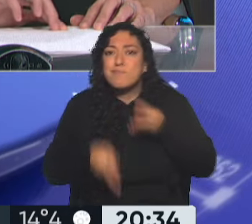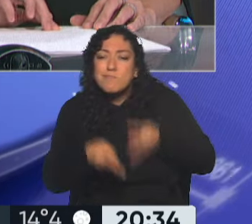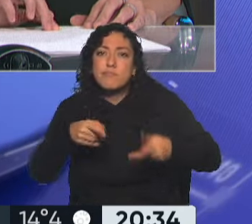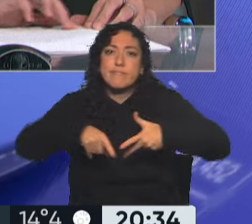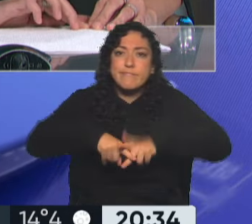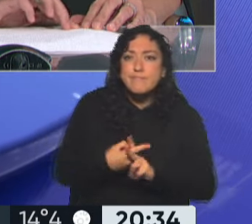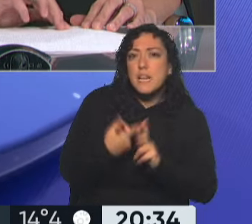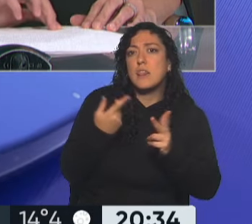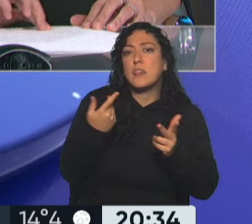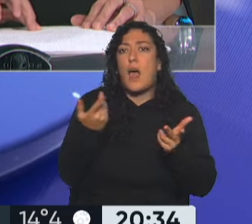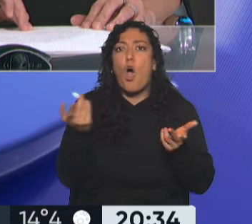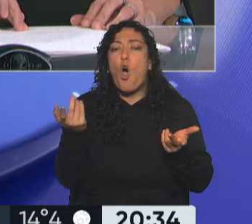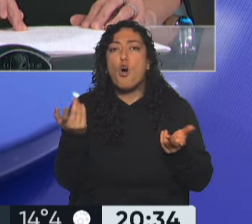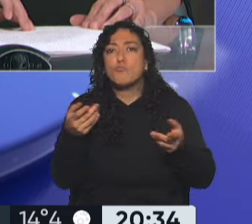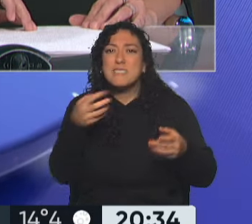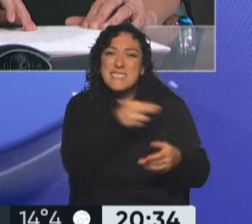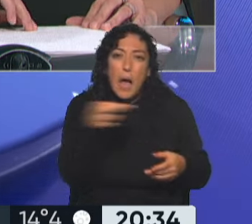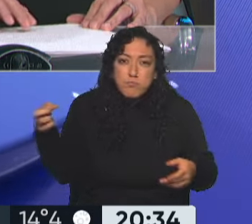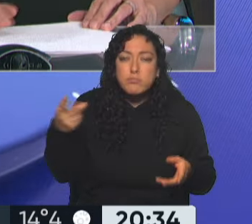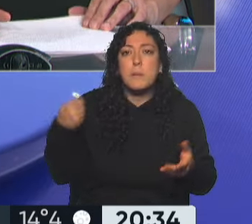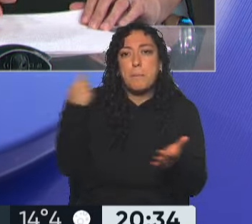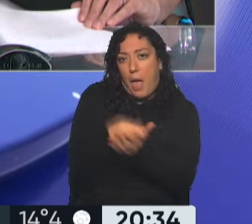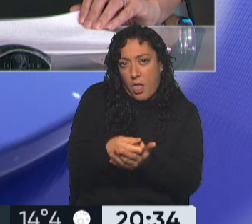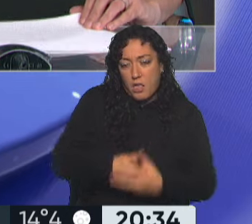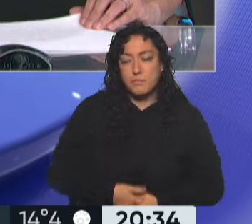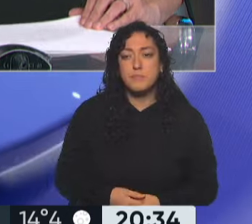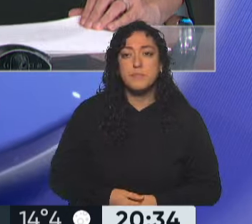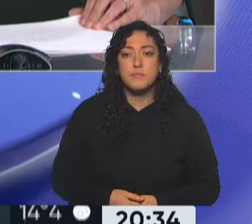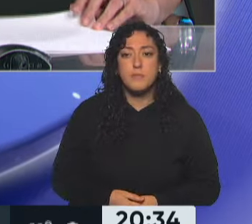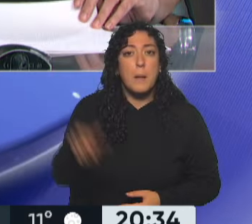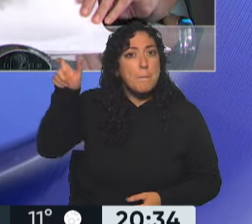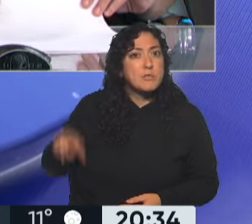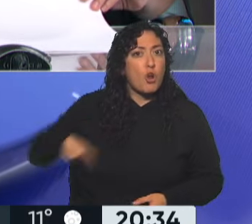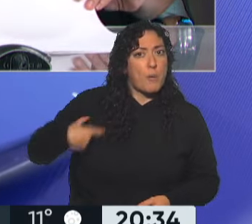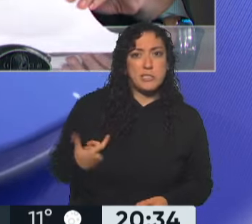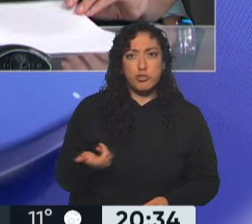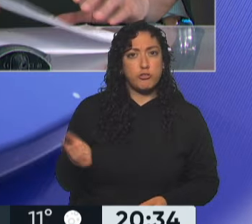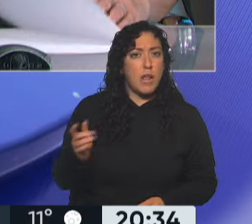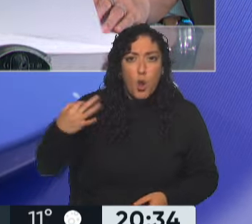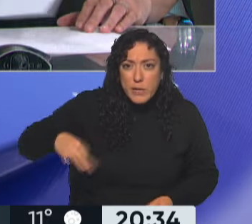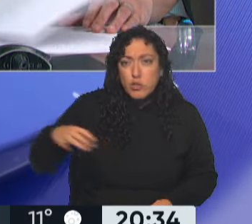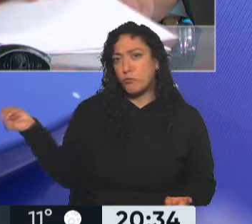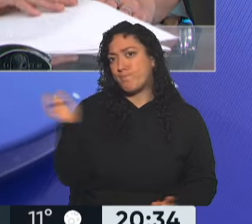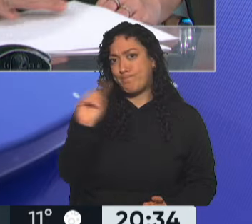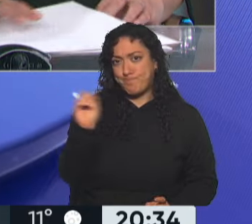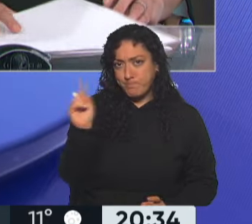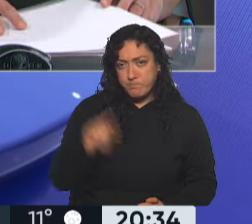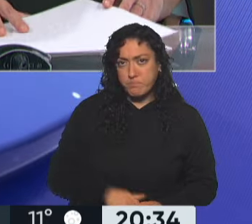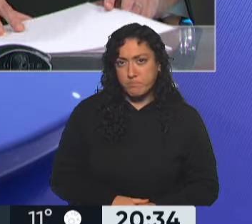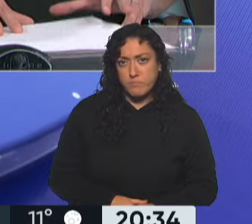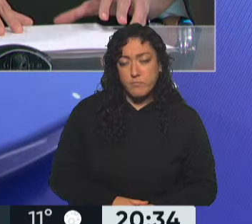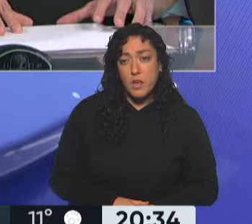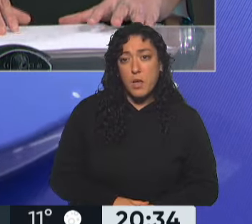instrumentos o software. Bien. La persona no tiene que tener obra social o debe ser